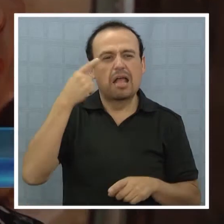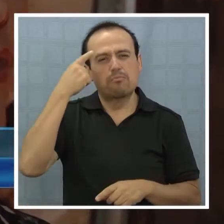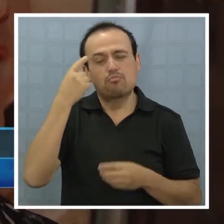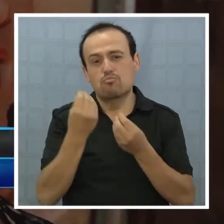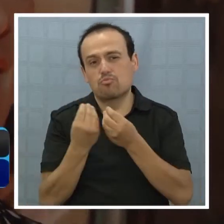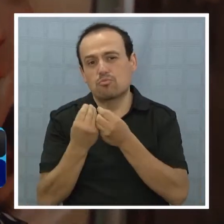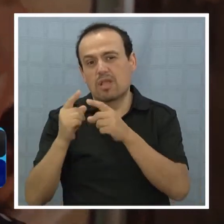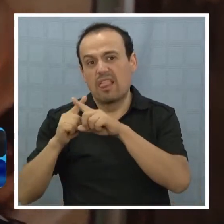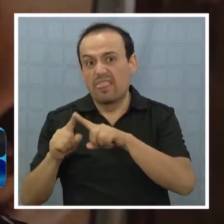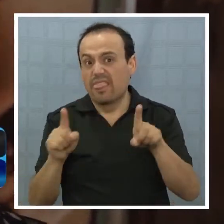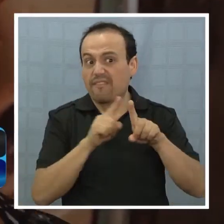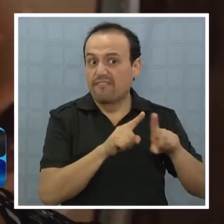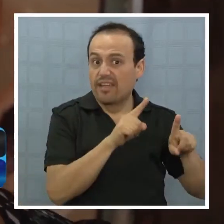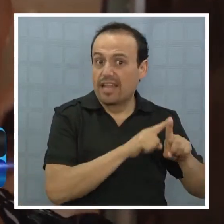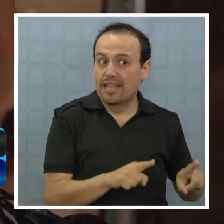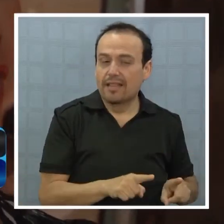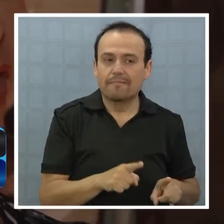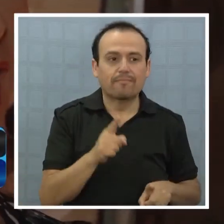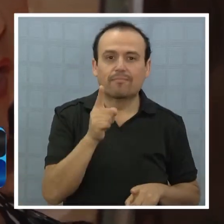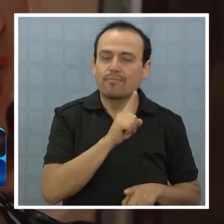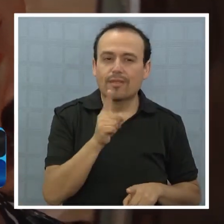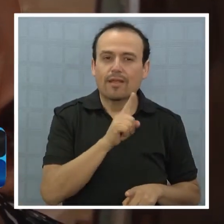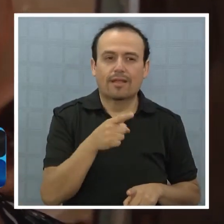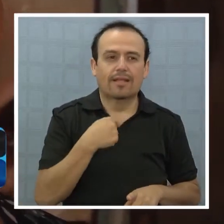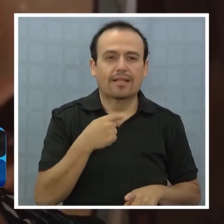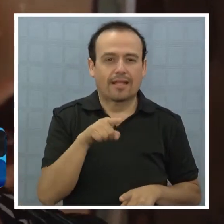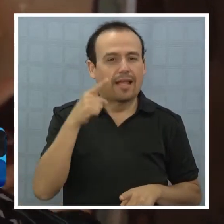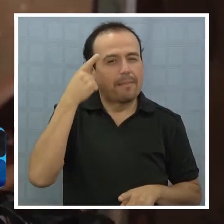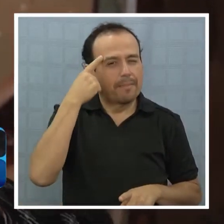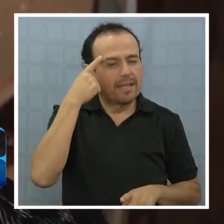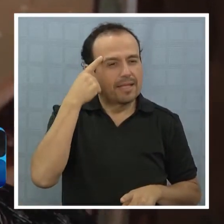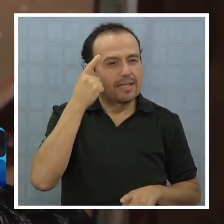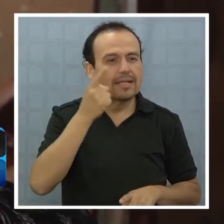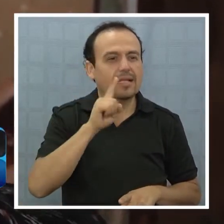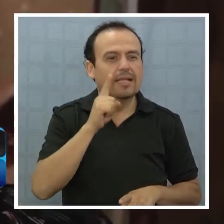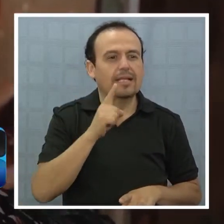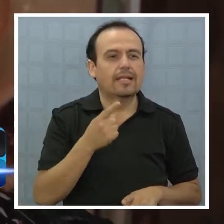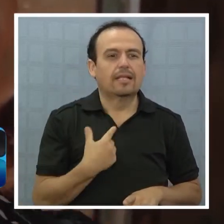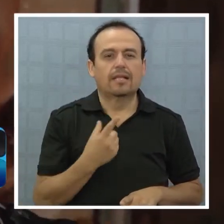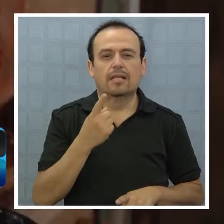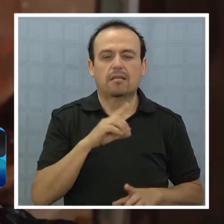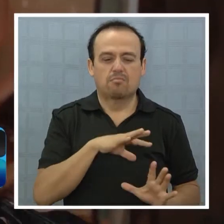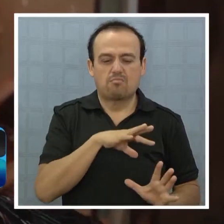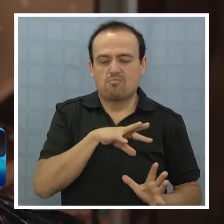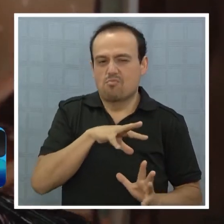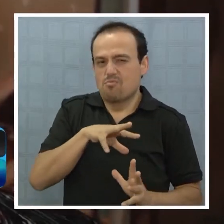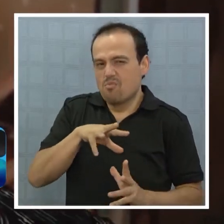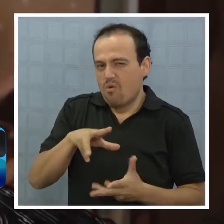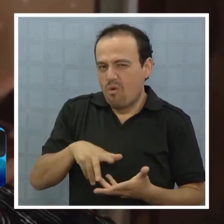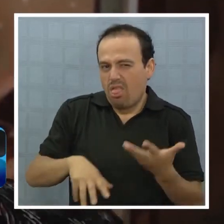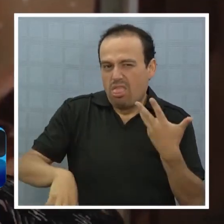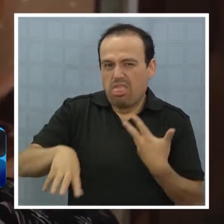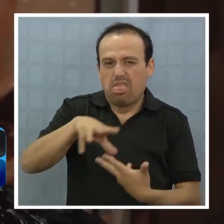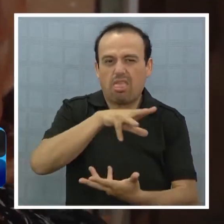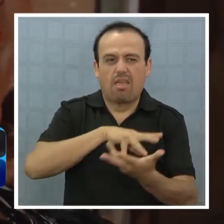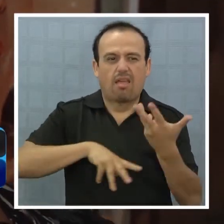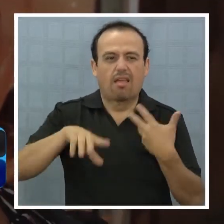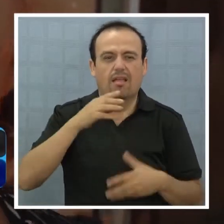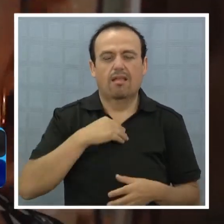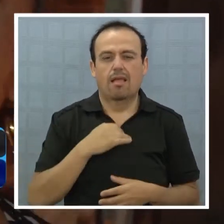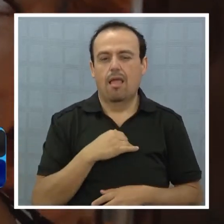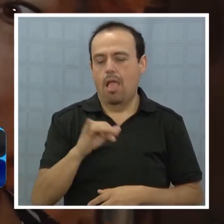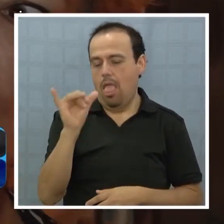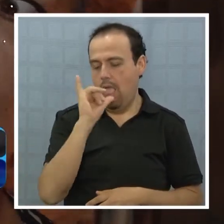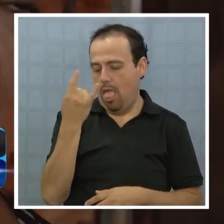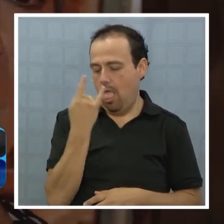una cosa distinta, no es eso lo que ellos creen. No es ese mundillo que a lo mejor de curagüillas.